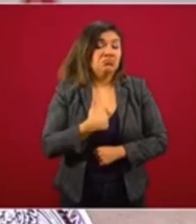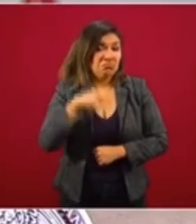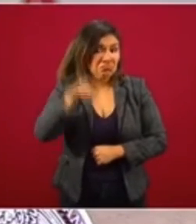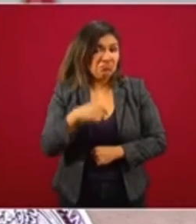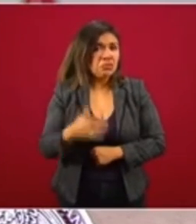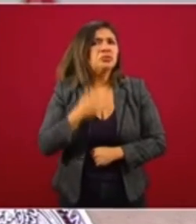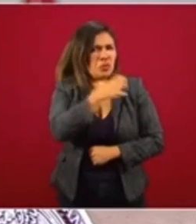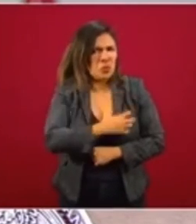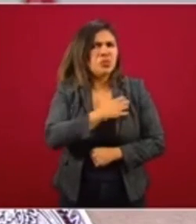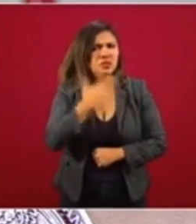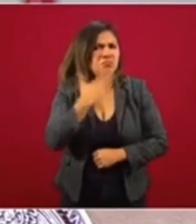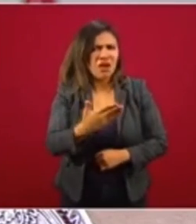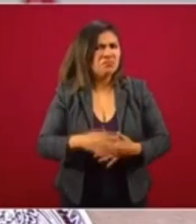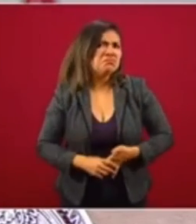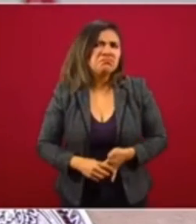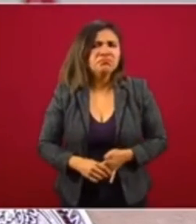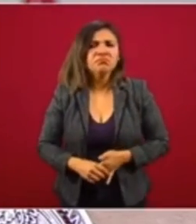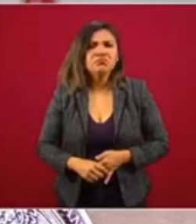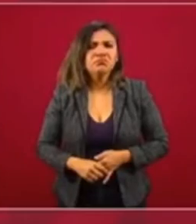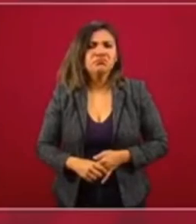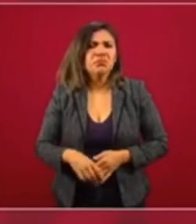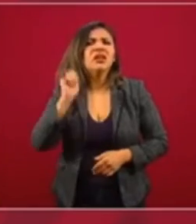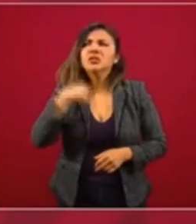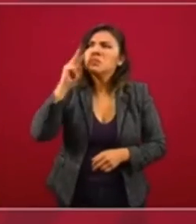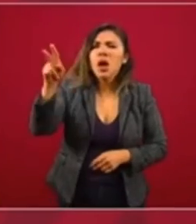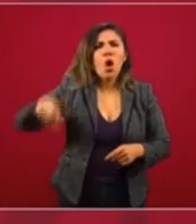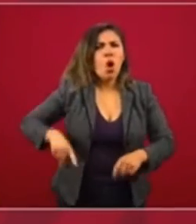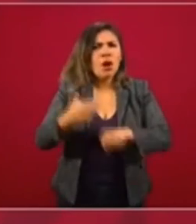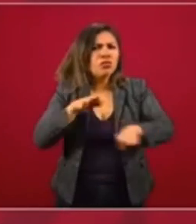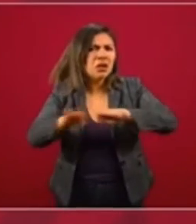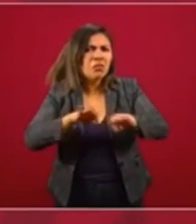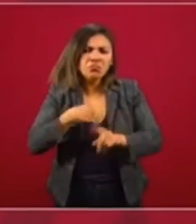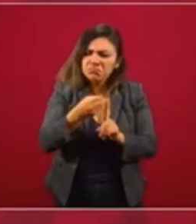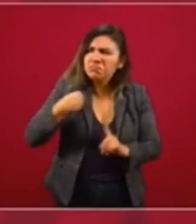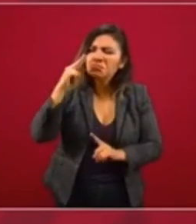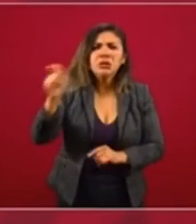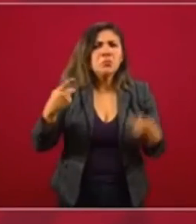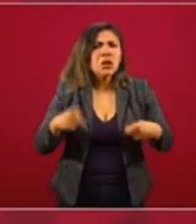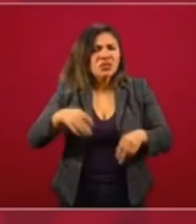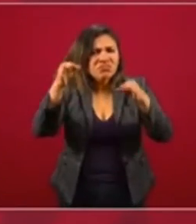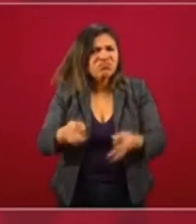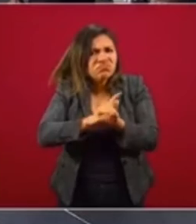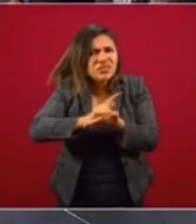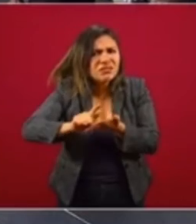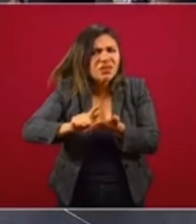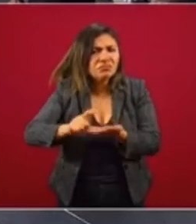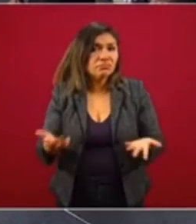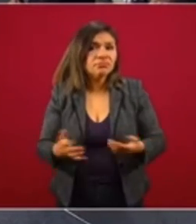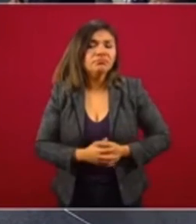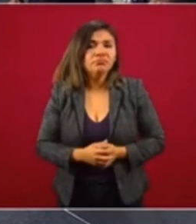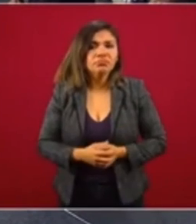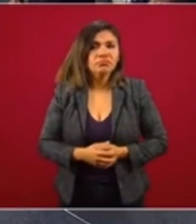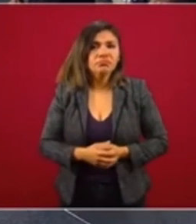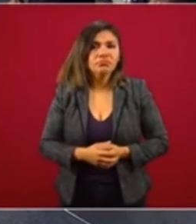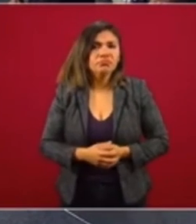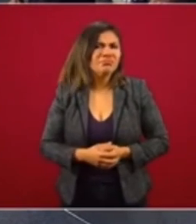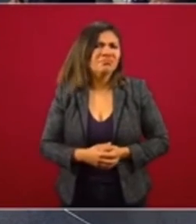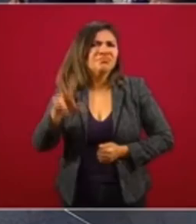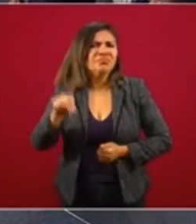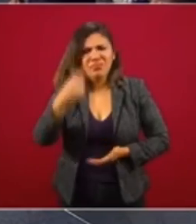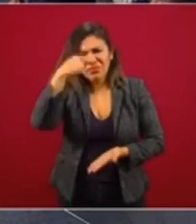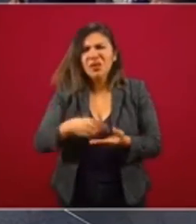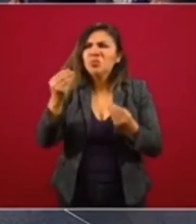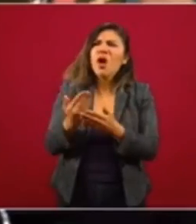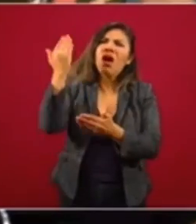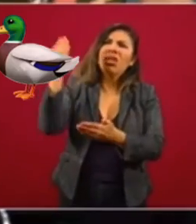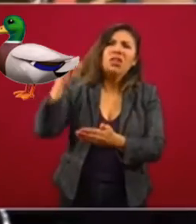muy contento, así, con el trabajo de Cuitelagua, porque es una gente honesta, limpia, nada que ver con los